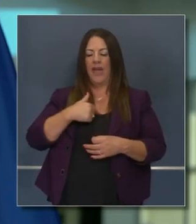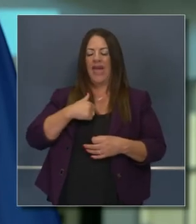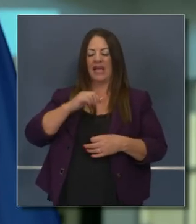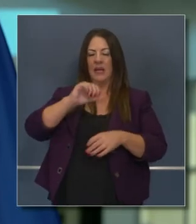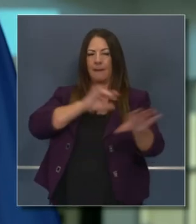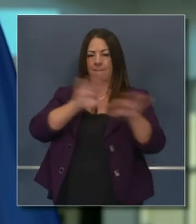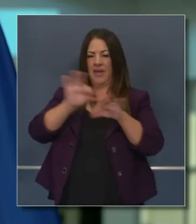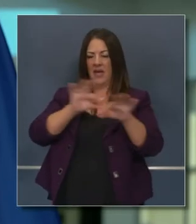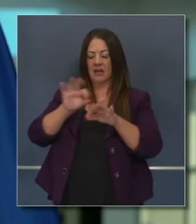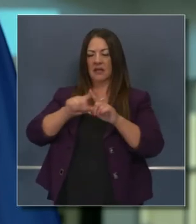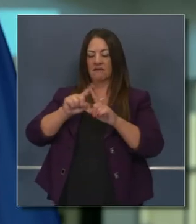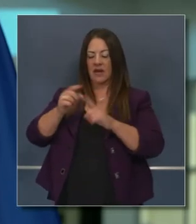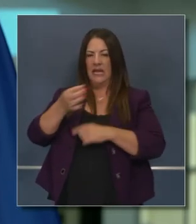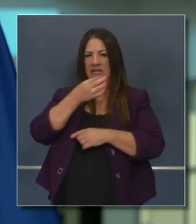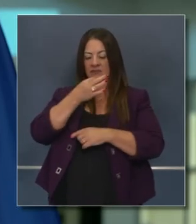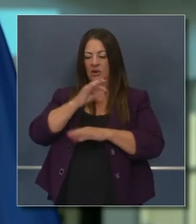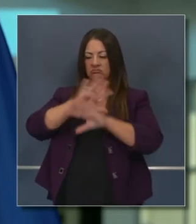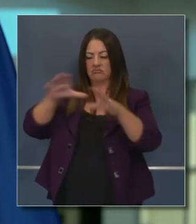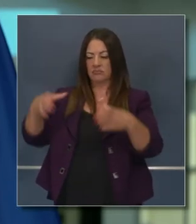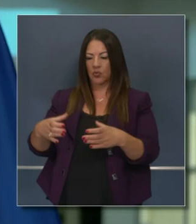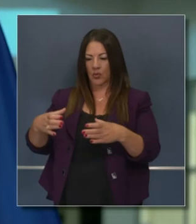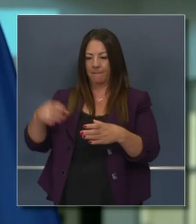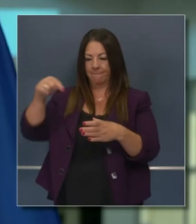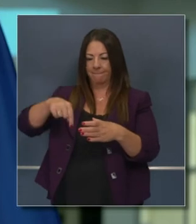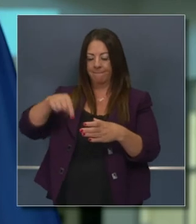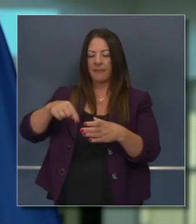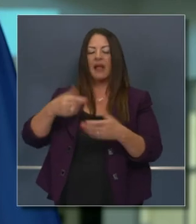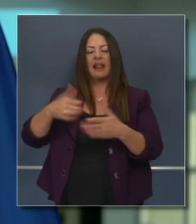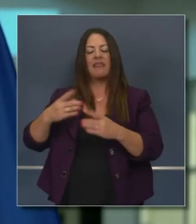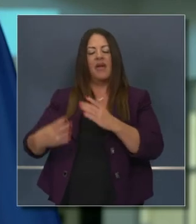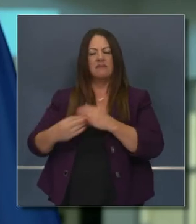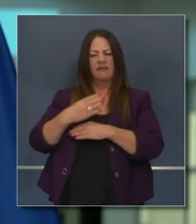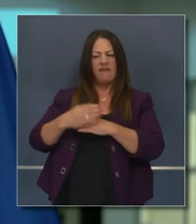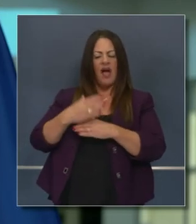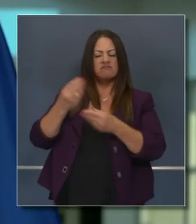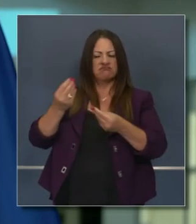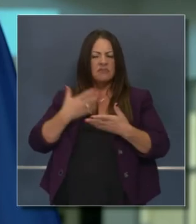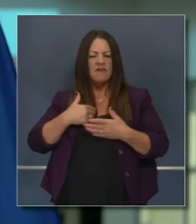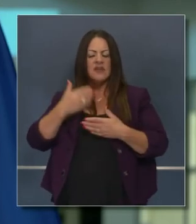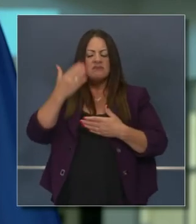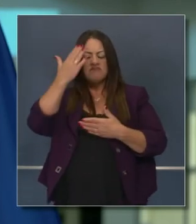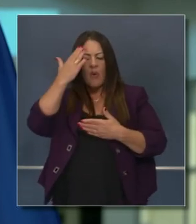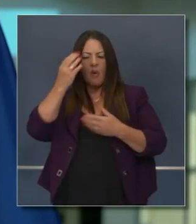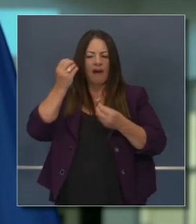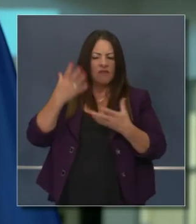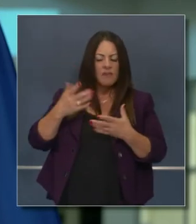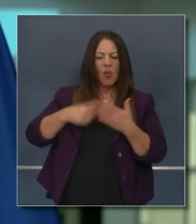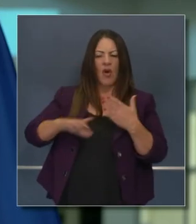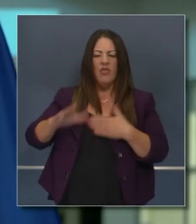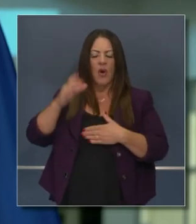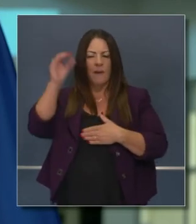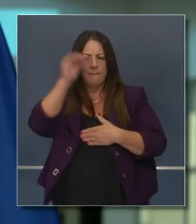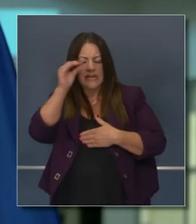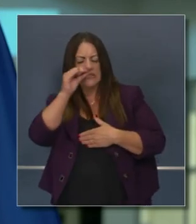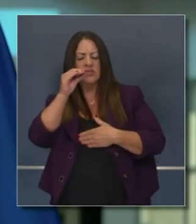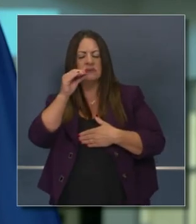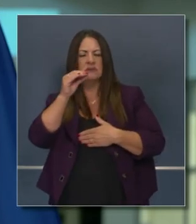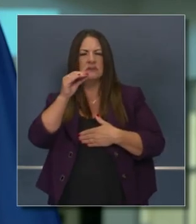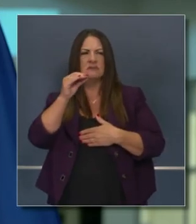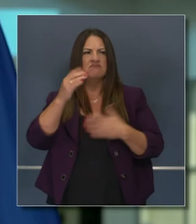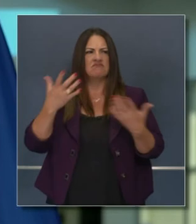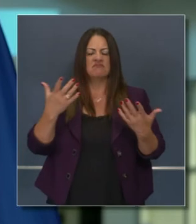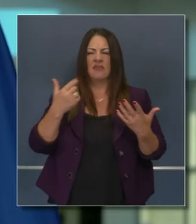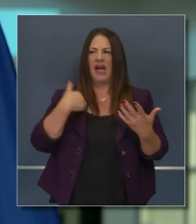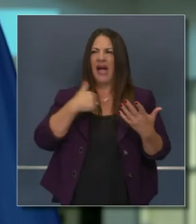consultorio recibimos consejo por peritos. Seríamos torpes si no aprovecháramos a algunos de los expertos a nivel